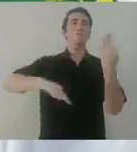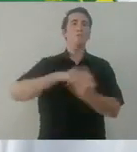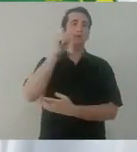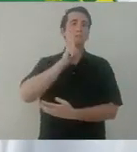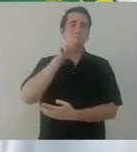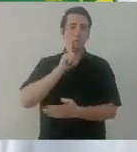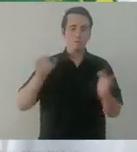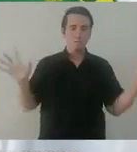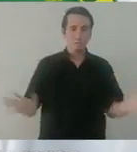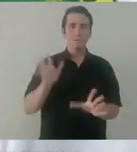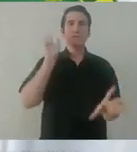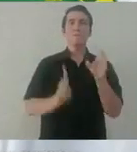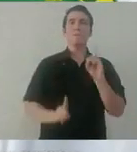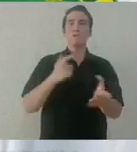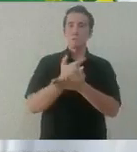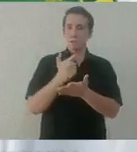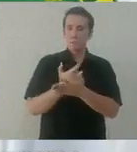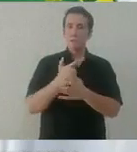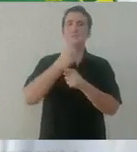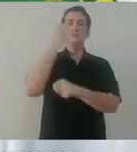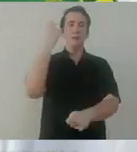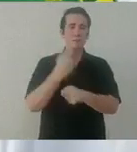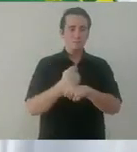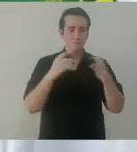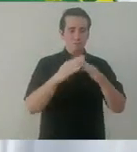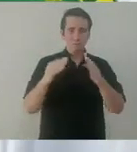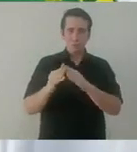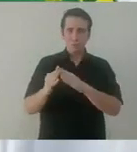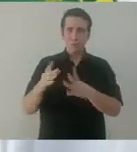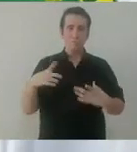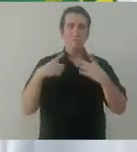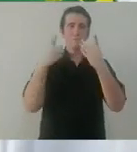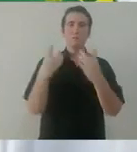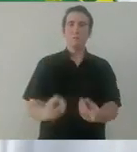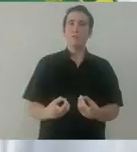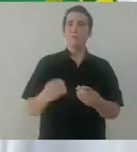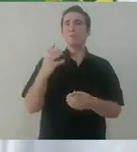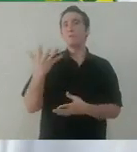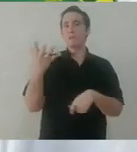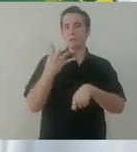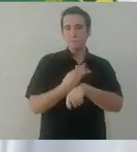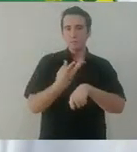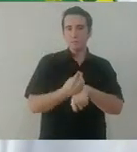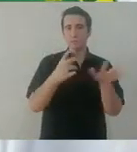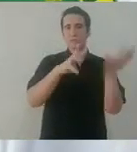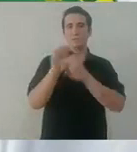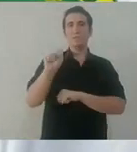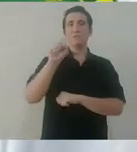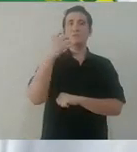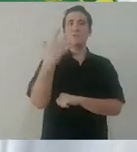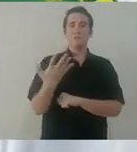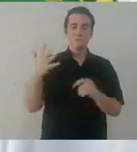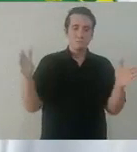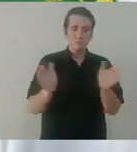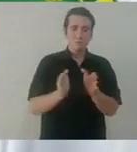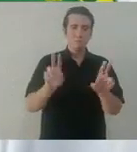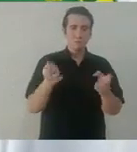las mujeres emprendedoras de quienes dependen económicamente tantos hogares, estamos destinando créditos para habilitar 365 pequeños